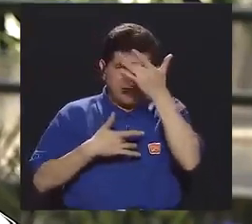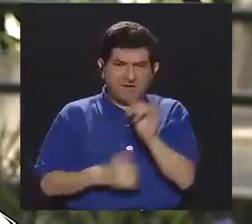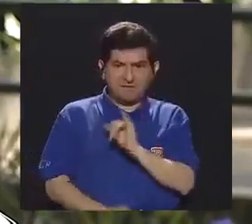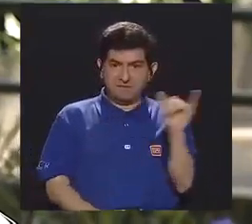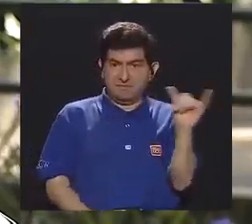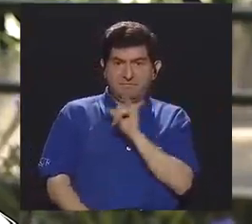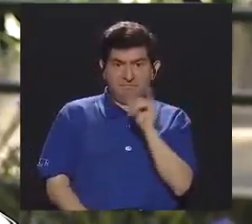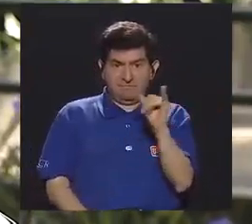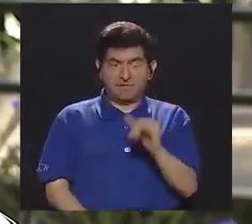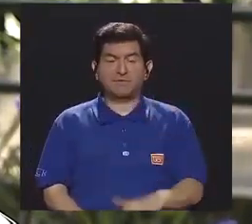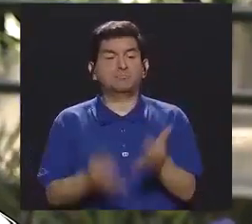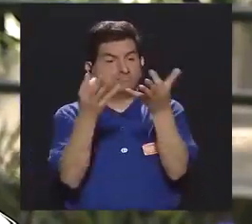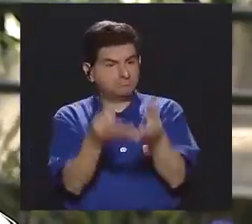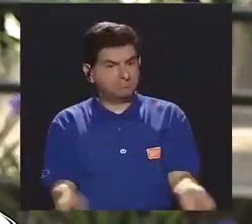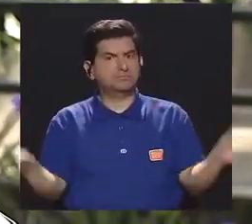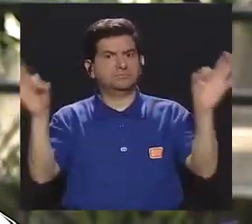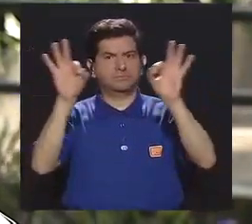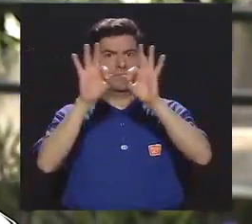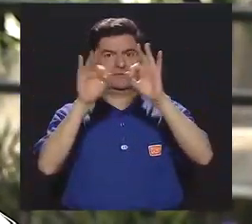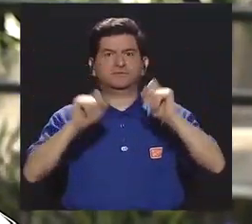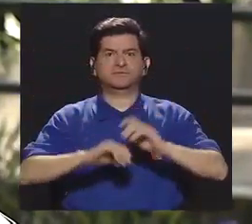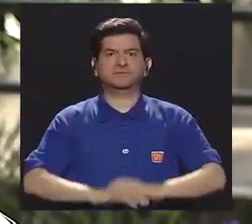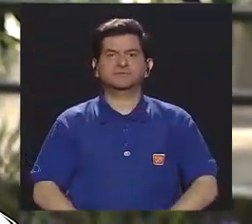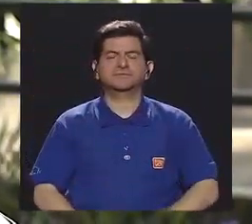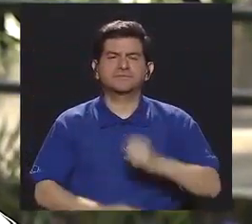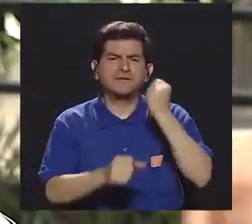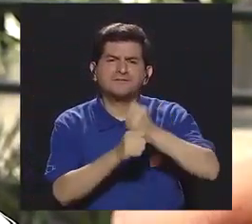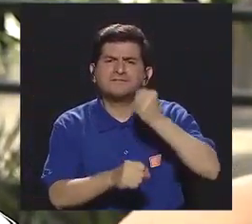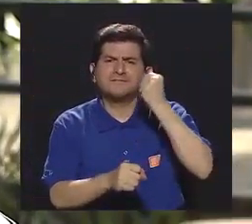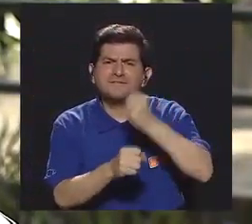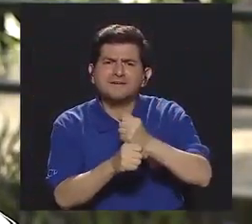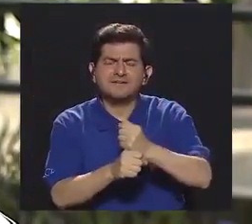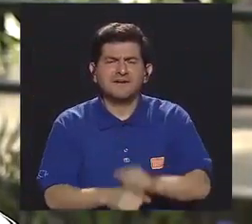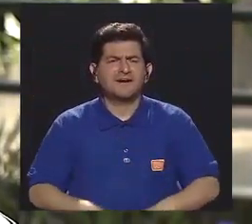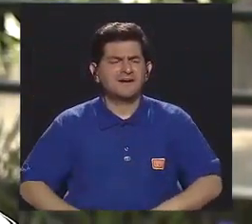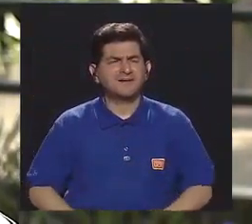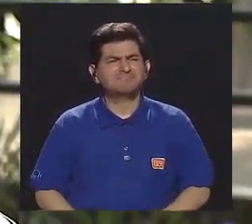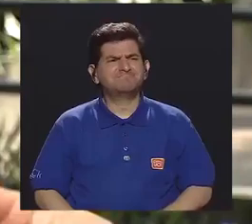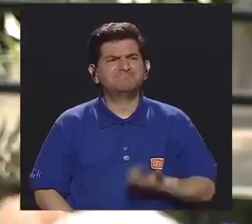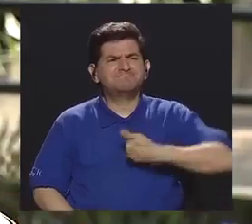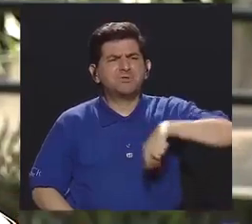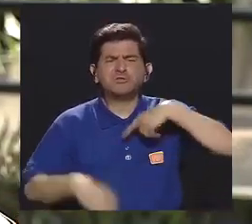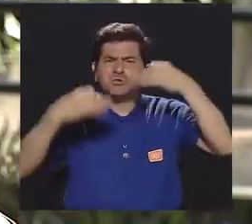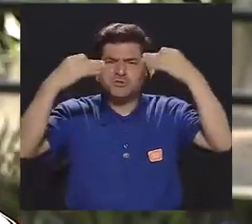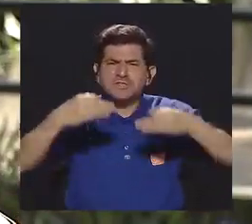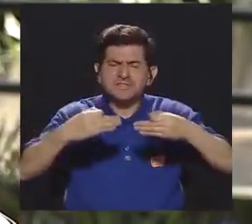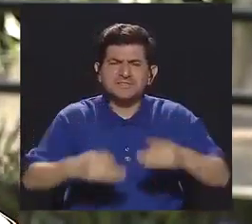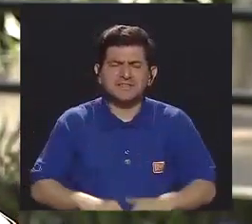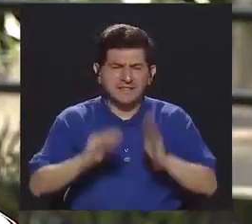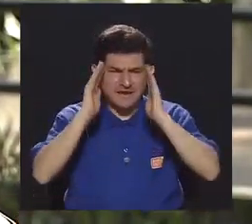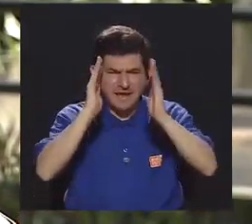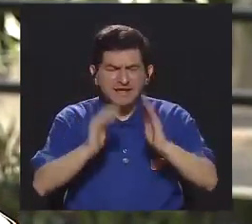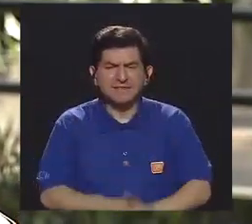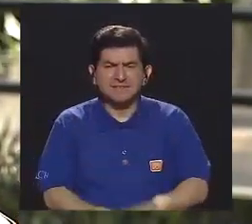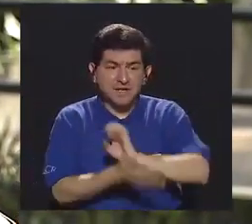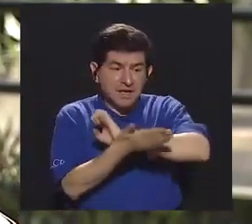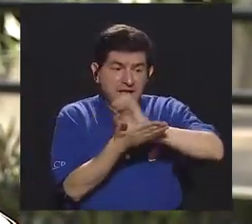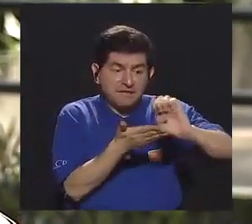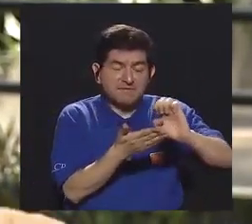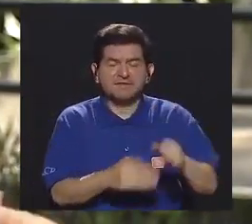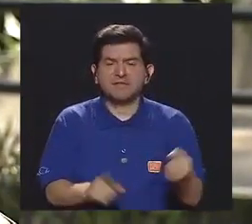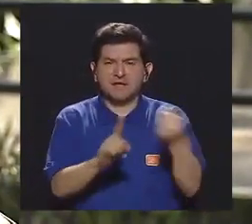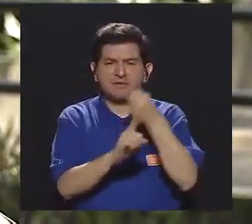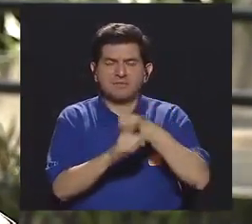otras patologías que también son importantes. Trabajamos, se decidió también abordar la parte de